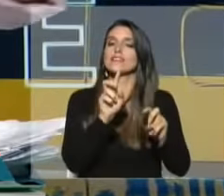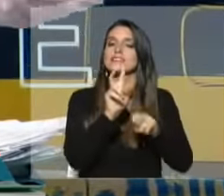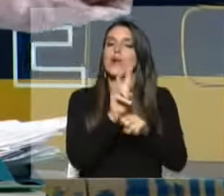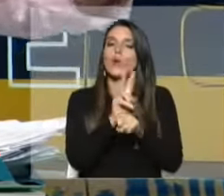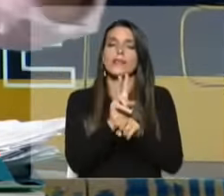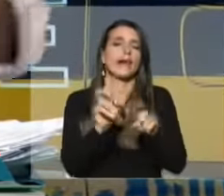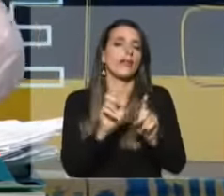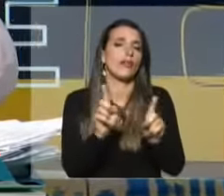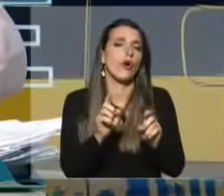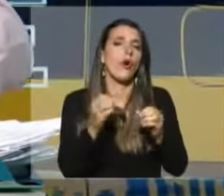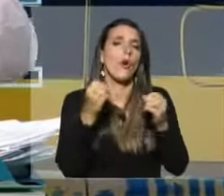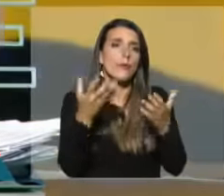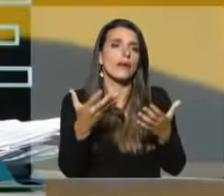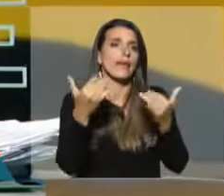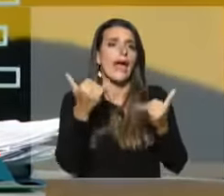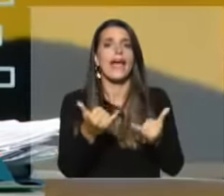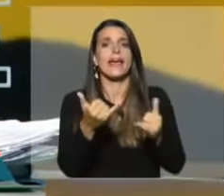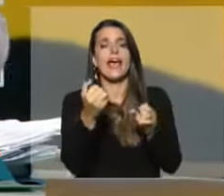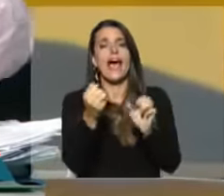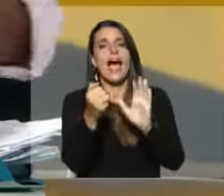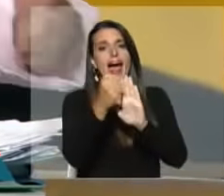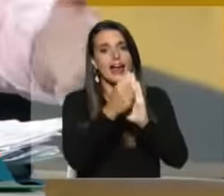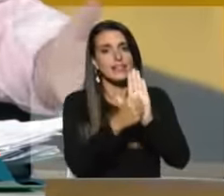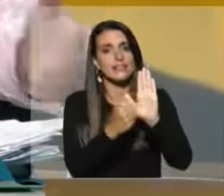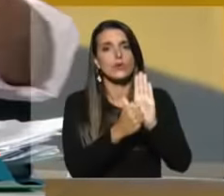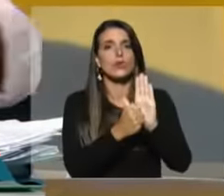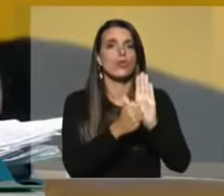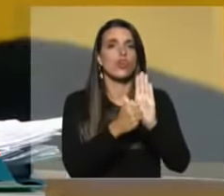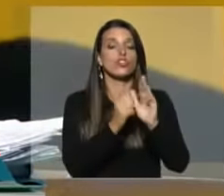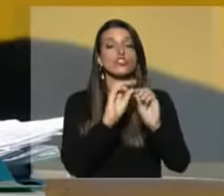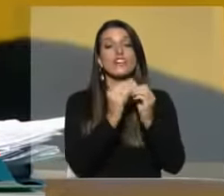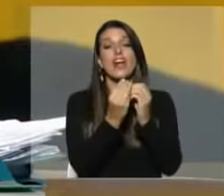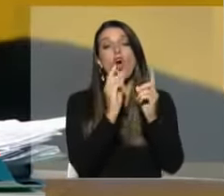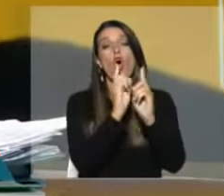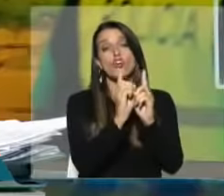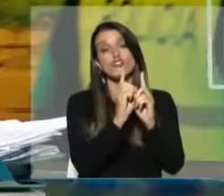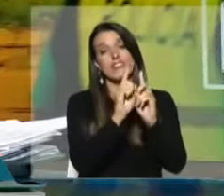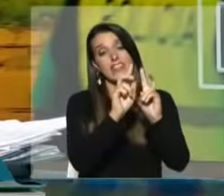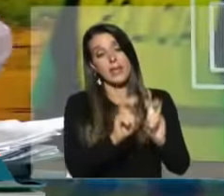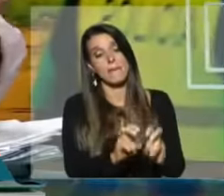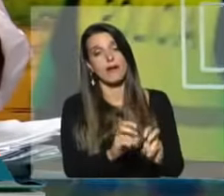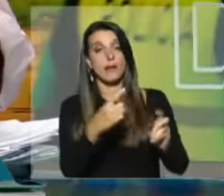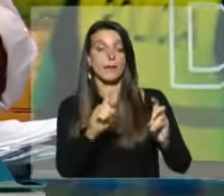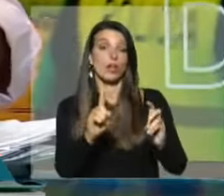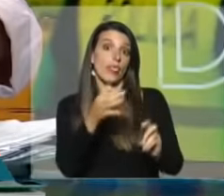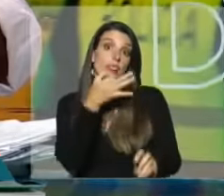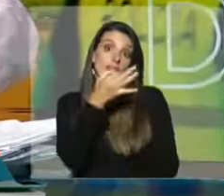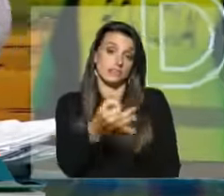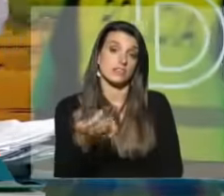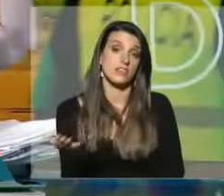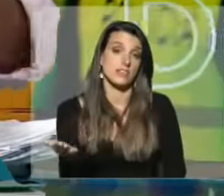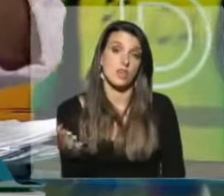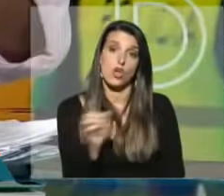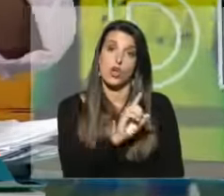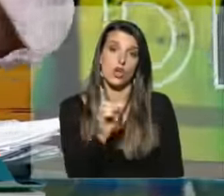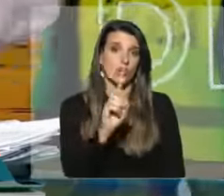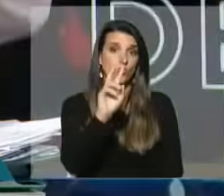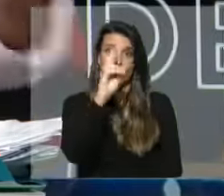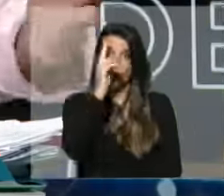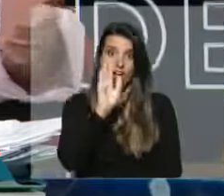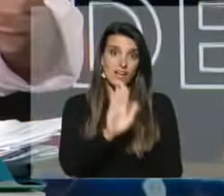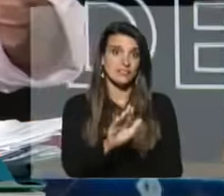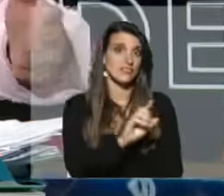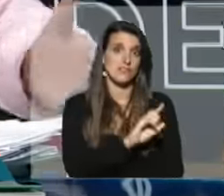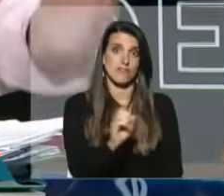porque incluye los artículos impugnados, más de 11 temáticas, pero hay que decirlo, no es el Uruguay ese,